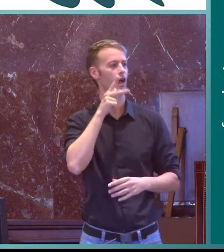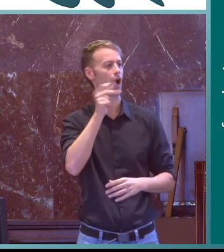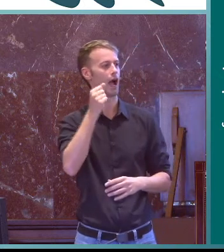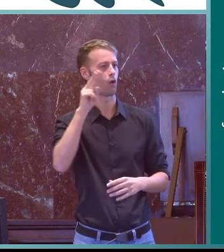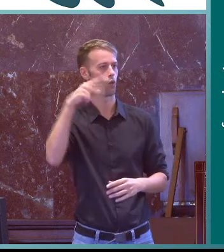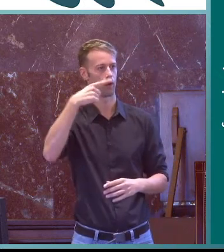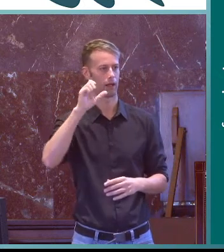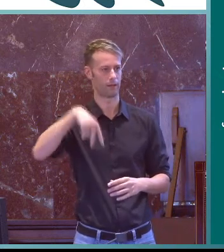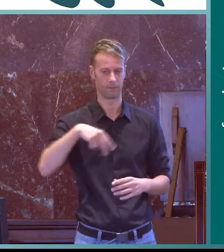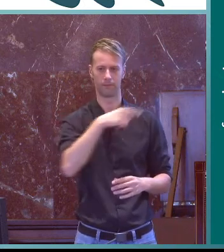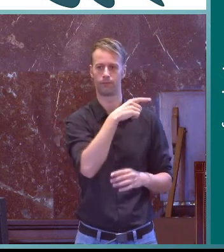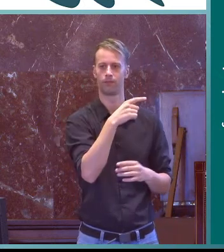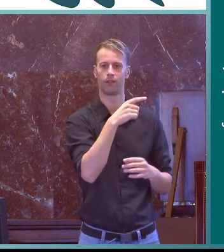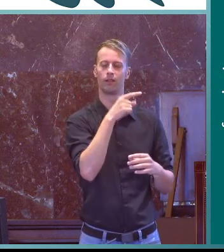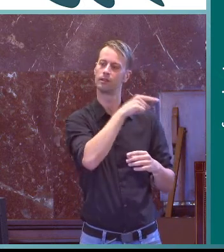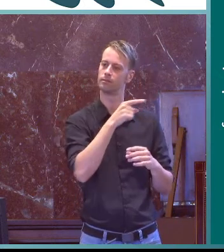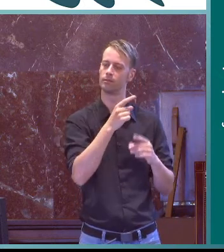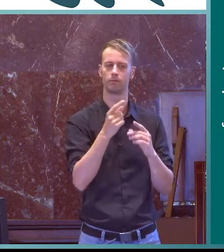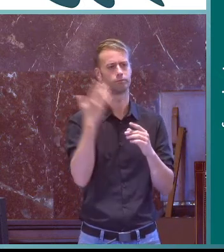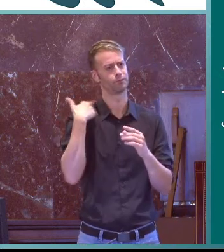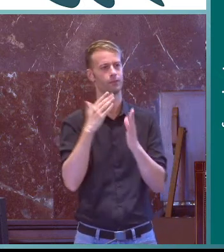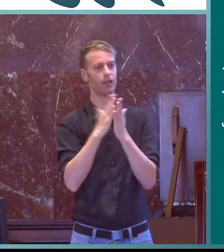estos anteriores del año 72 Hogen